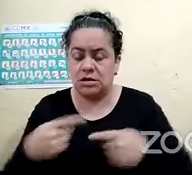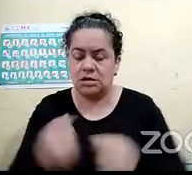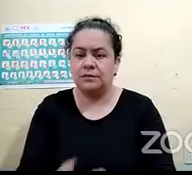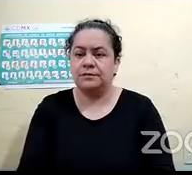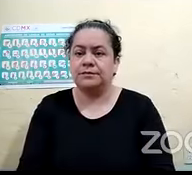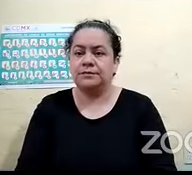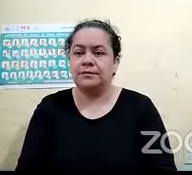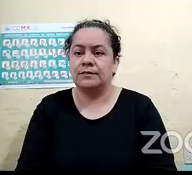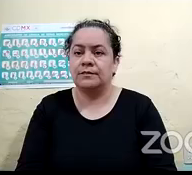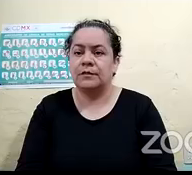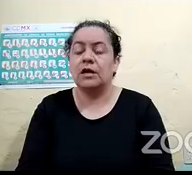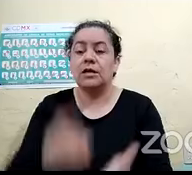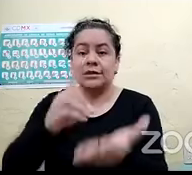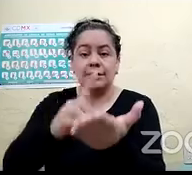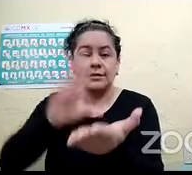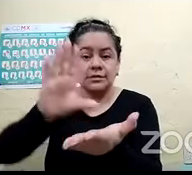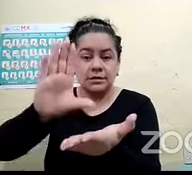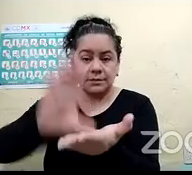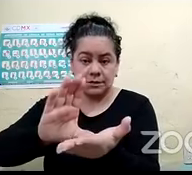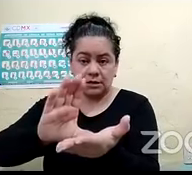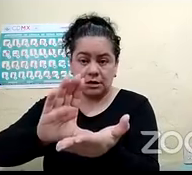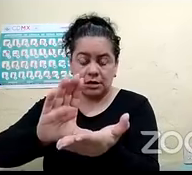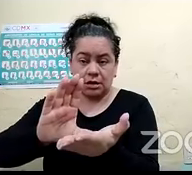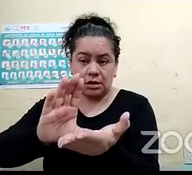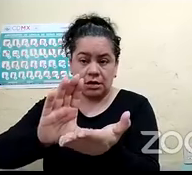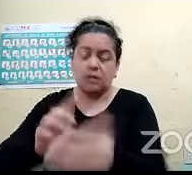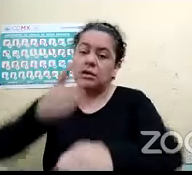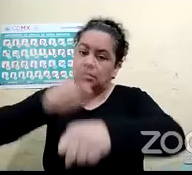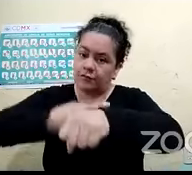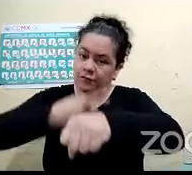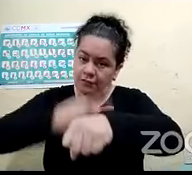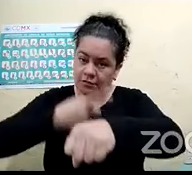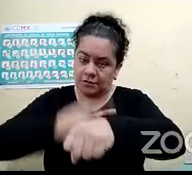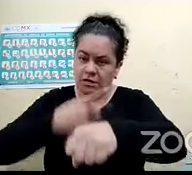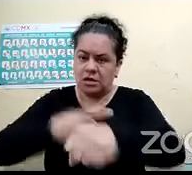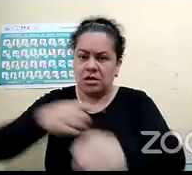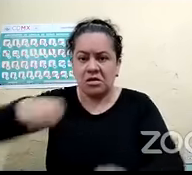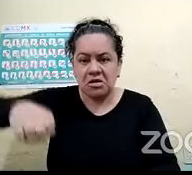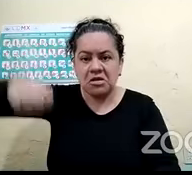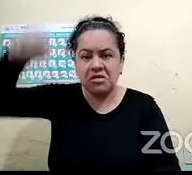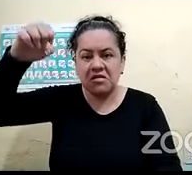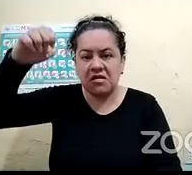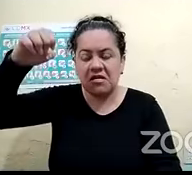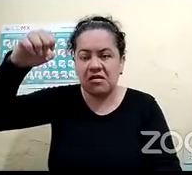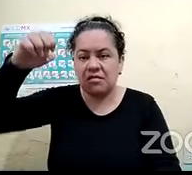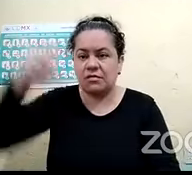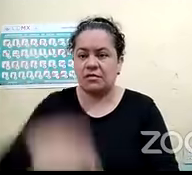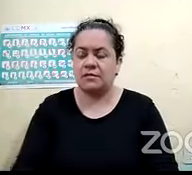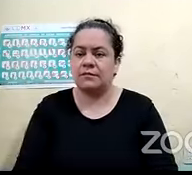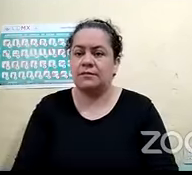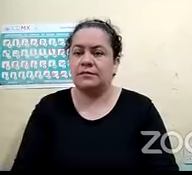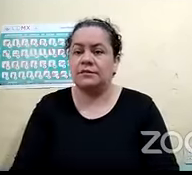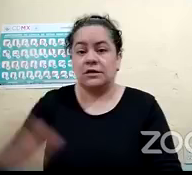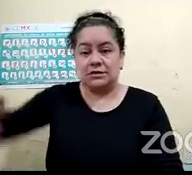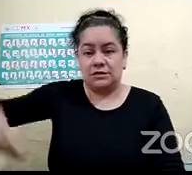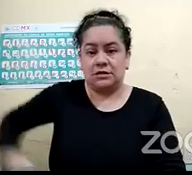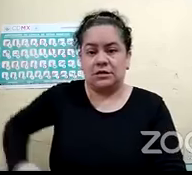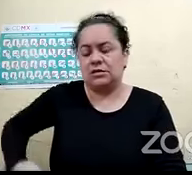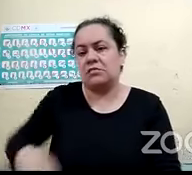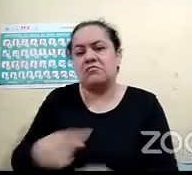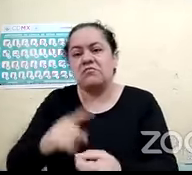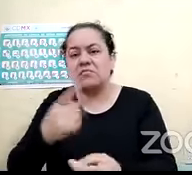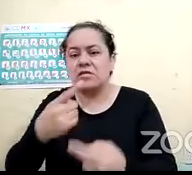discapacidad mayormente adquirida por enfermedad, por edad, por accidente y después, pues, de nacimiento. Pero